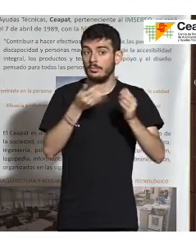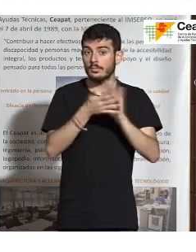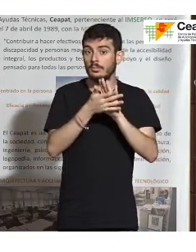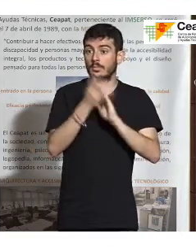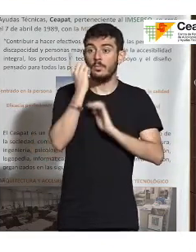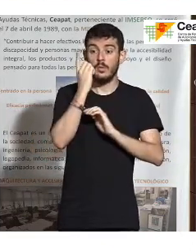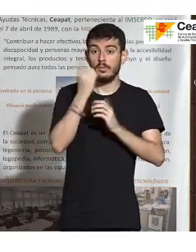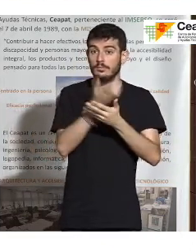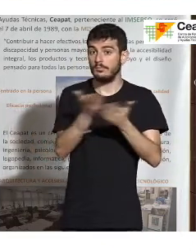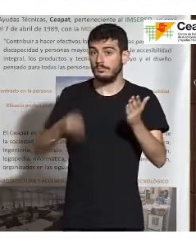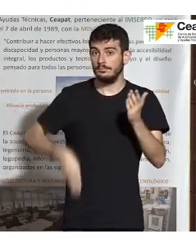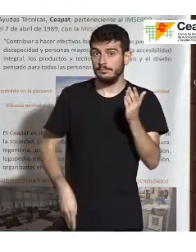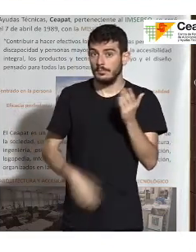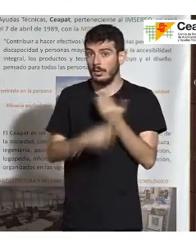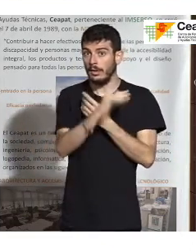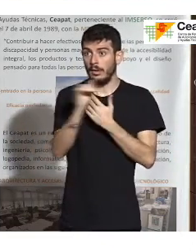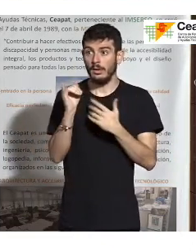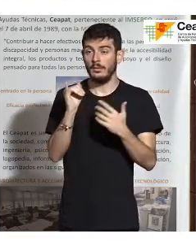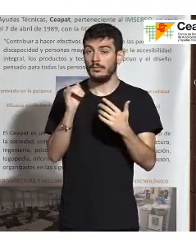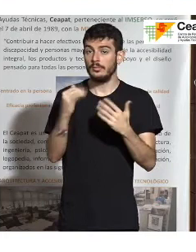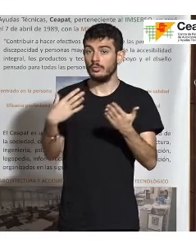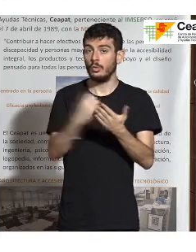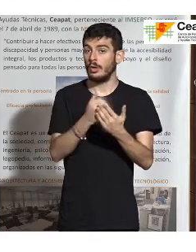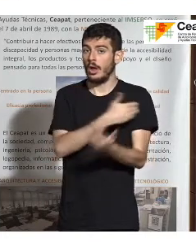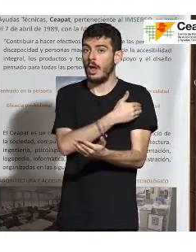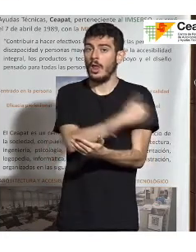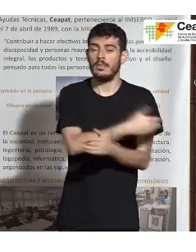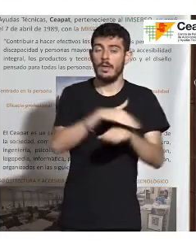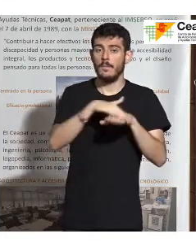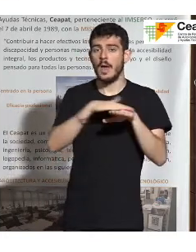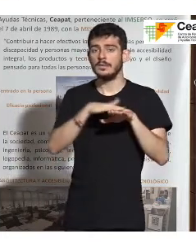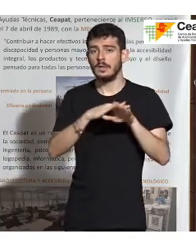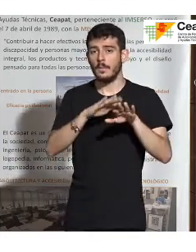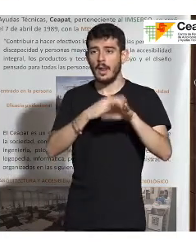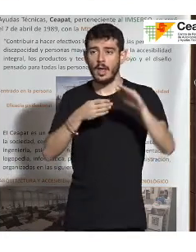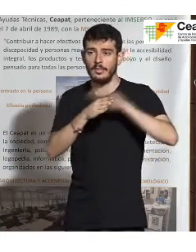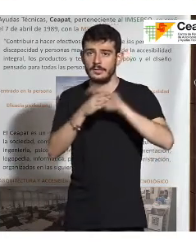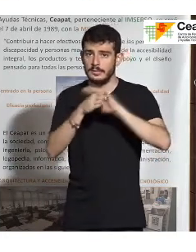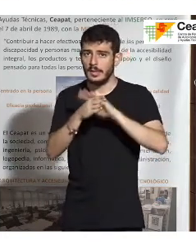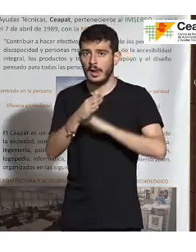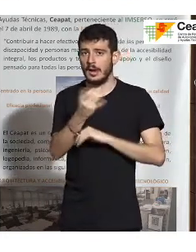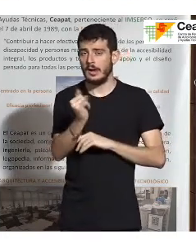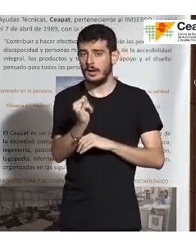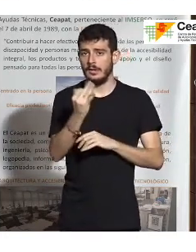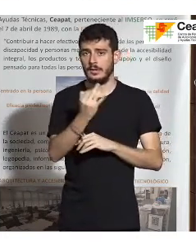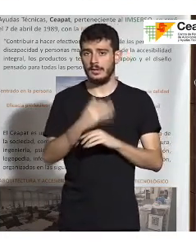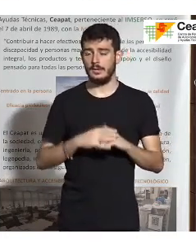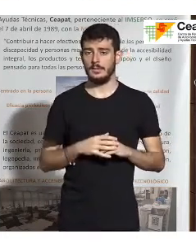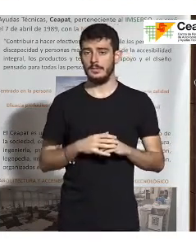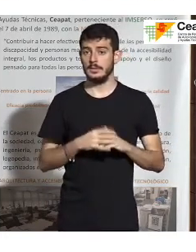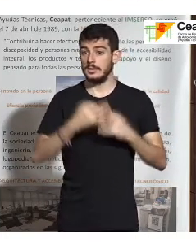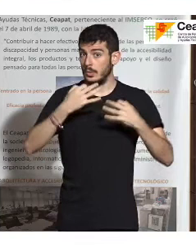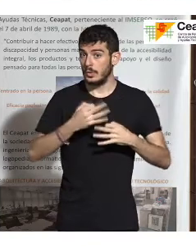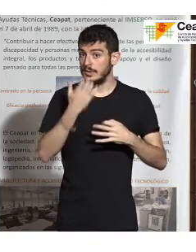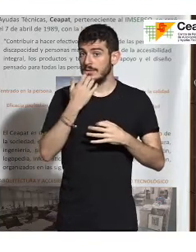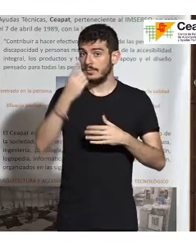tengáis en el bolsillo, pues cumple una garantía básica de accesibilidad. Seguro que todos, si buscáis en el menú de